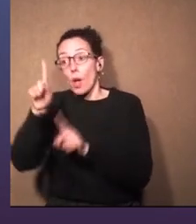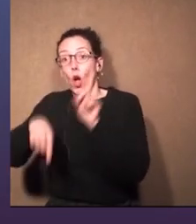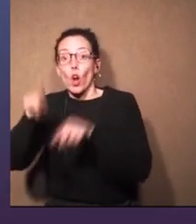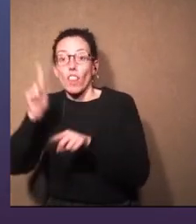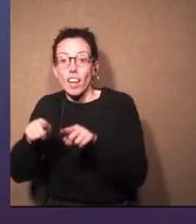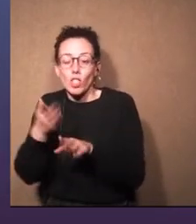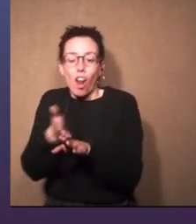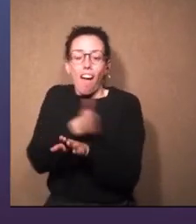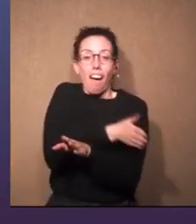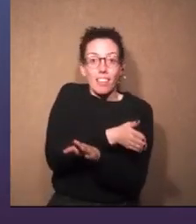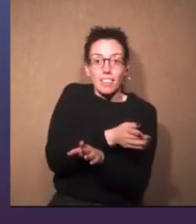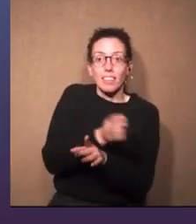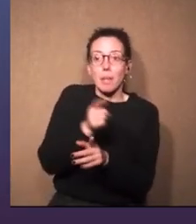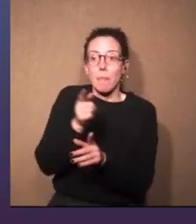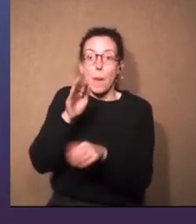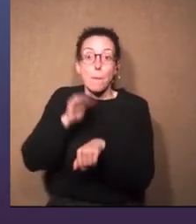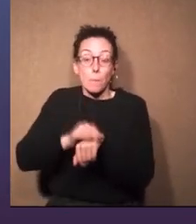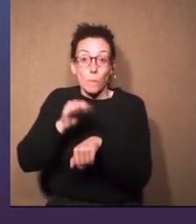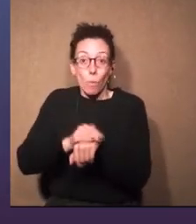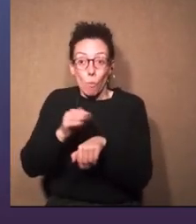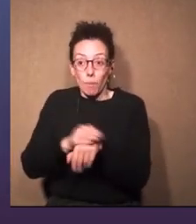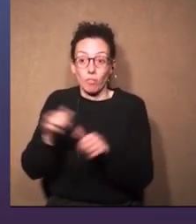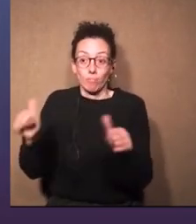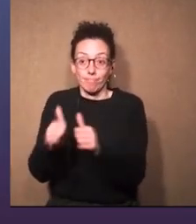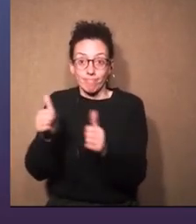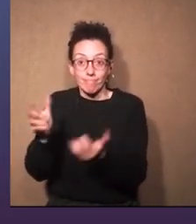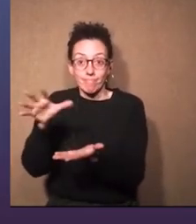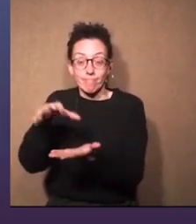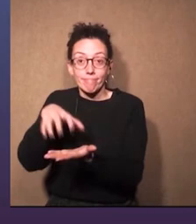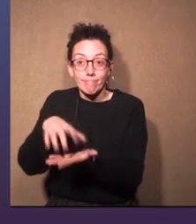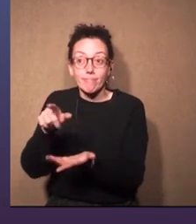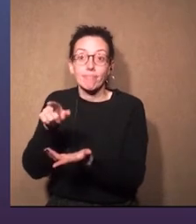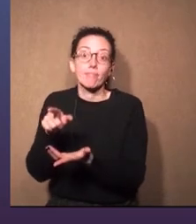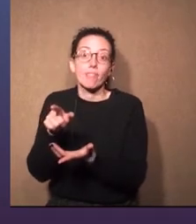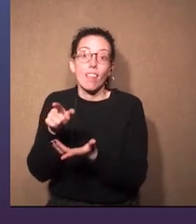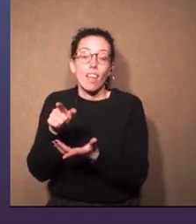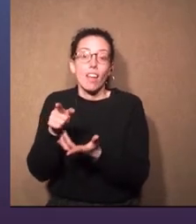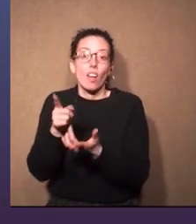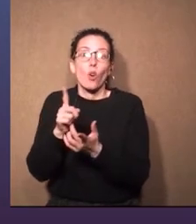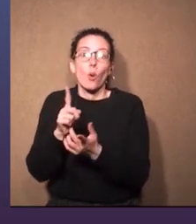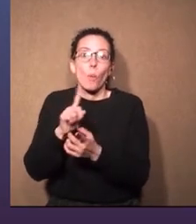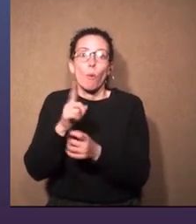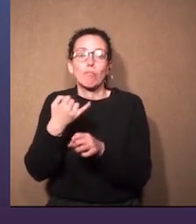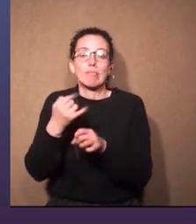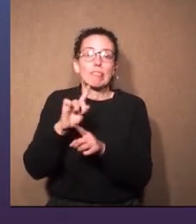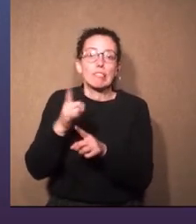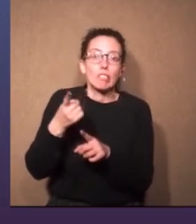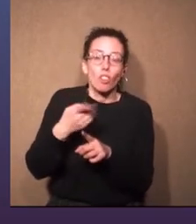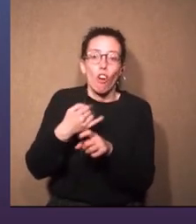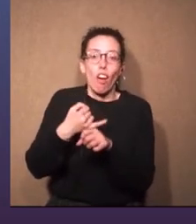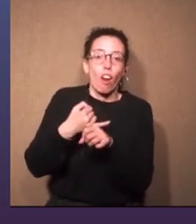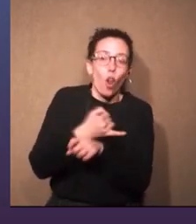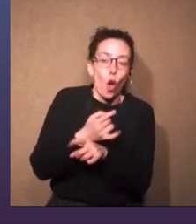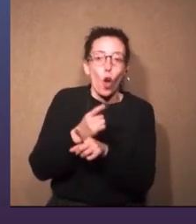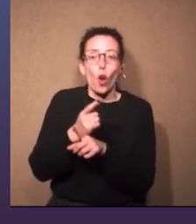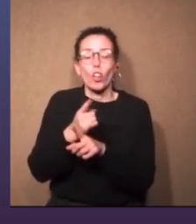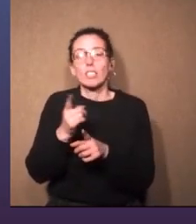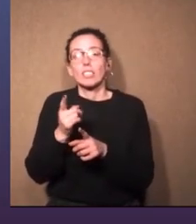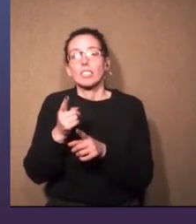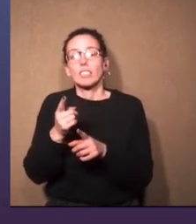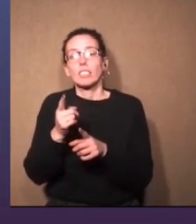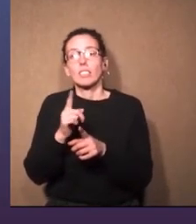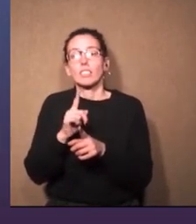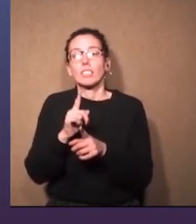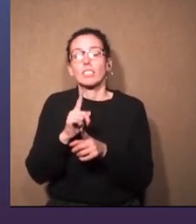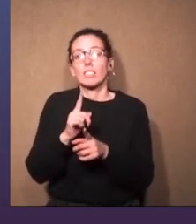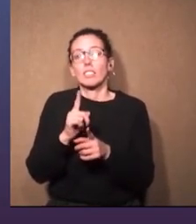coordinación previa para que cuando suceda tratar de evitar la grieta del error